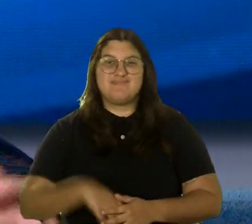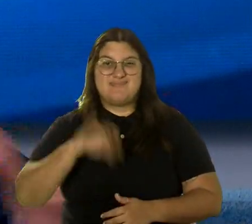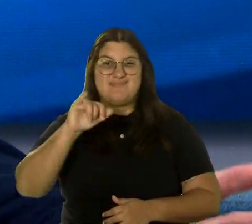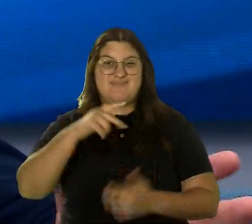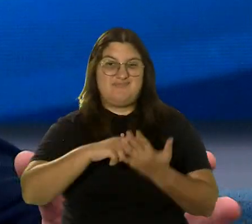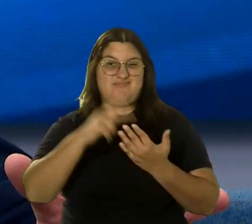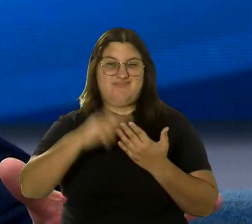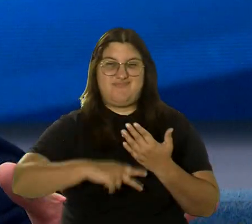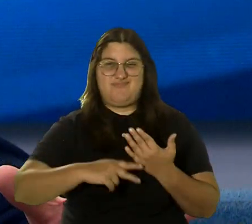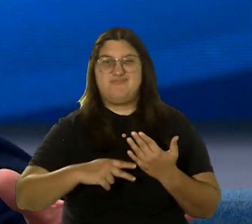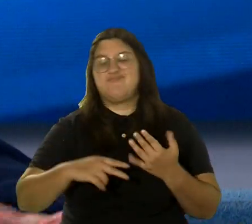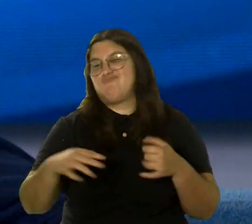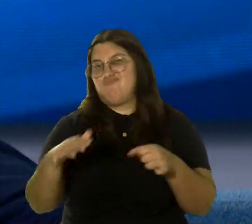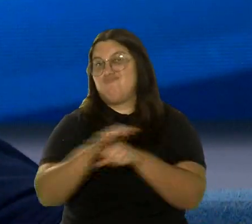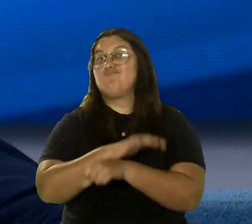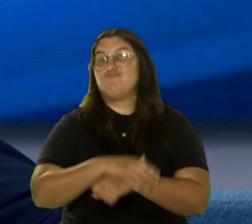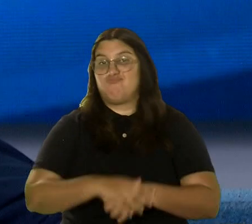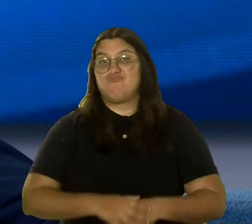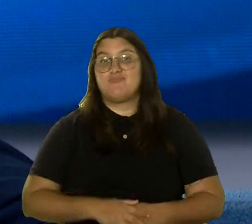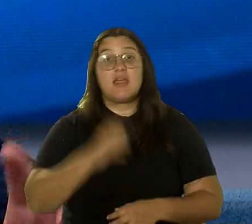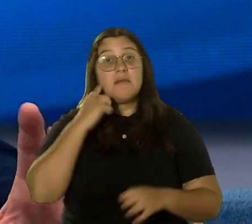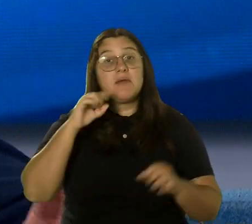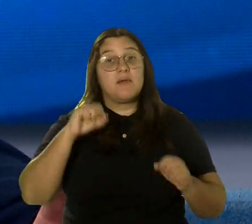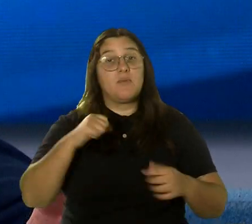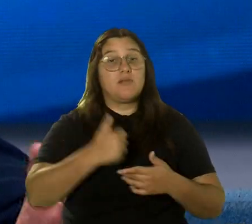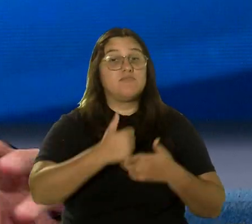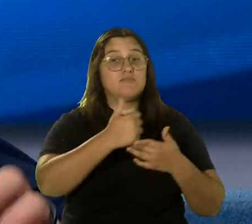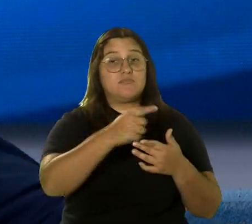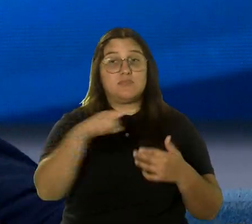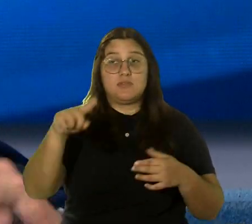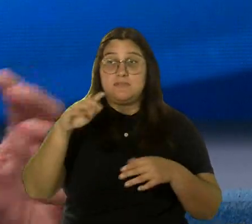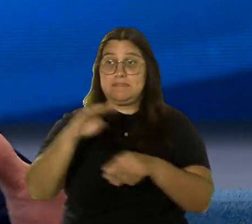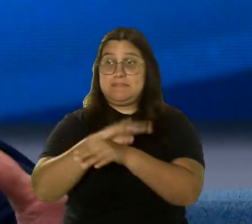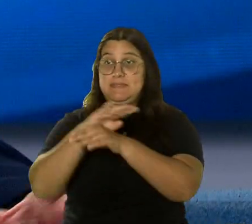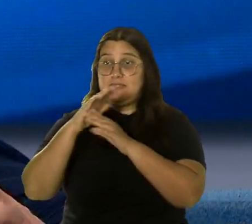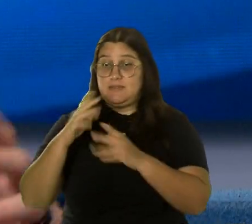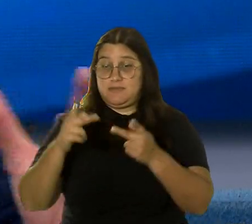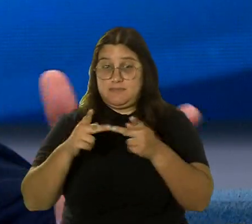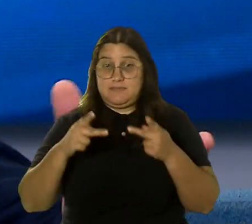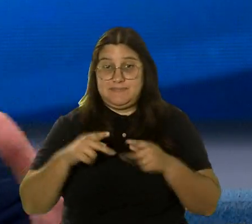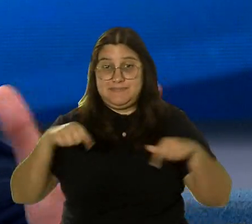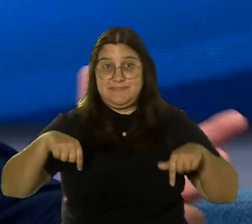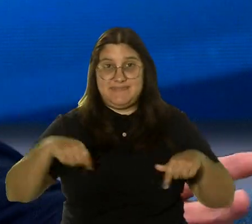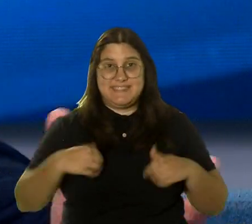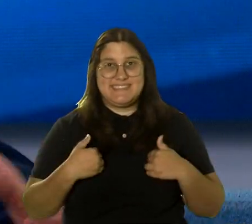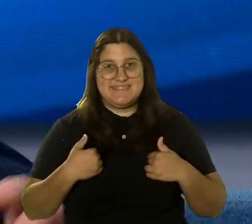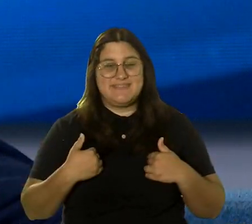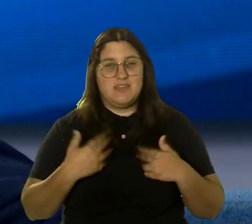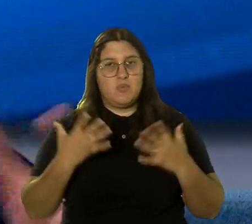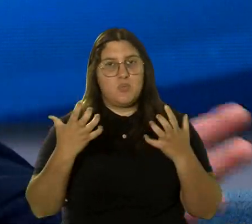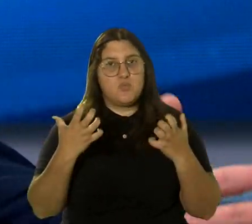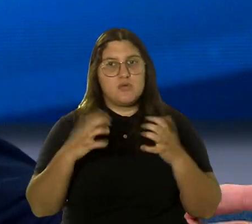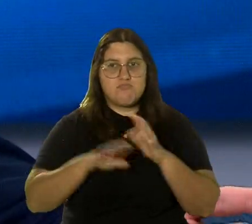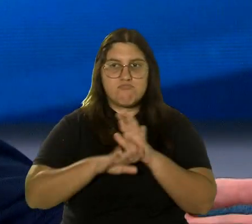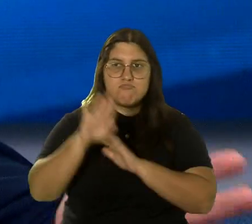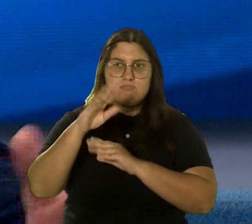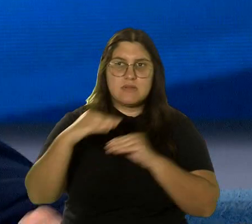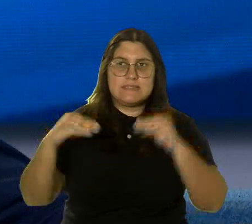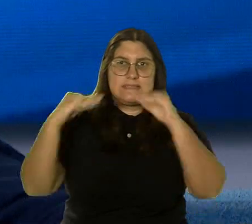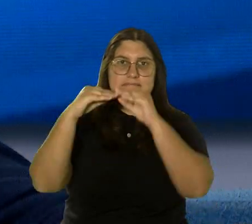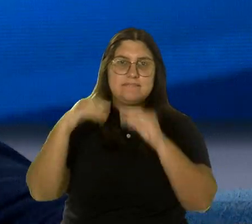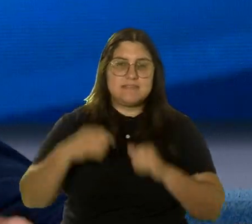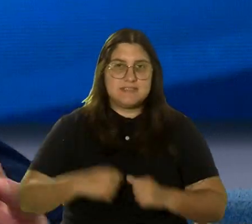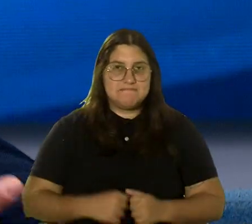muy completo para ayudar a los empresarios locales que quieren desarrollar, crecer, crecer su negocio, elevarlo al